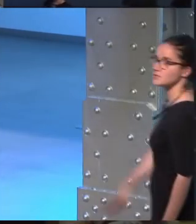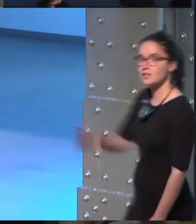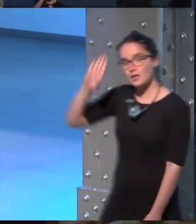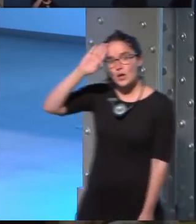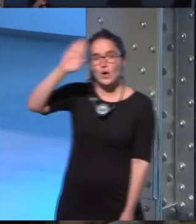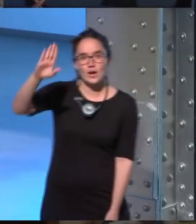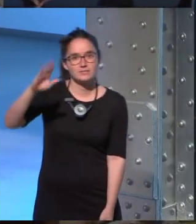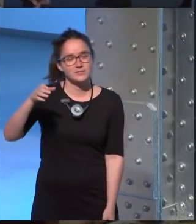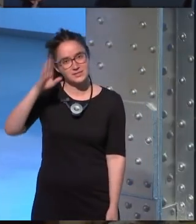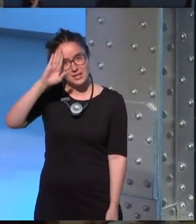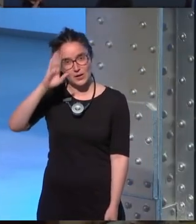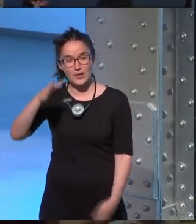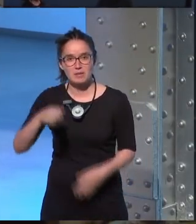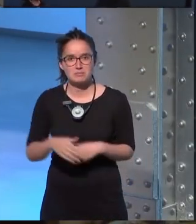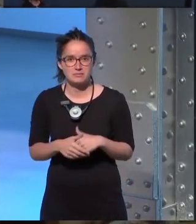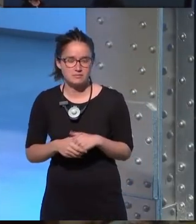Hola, hola,